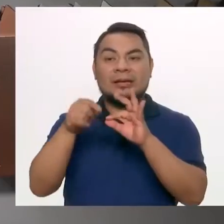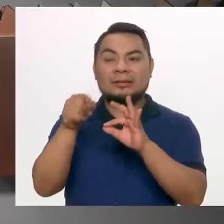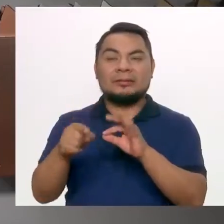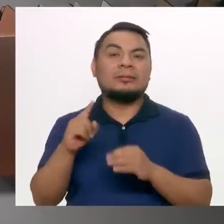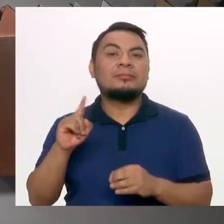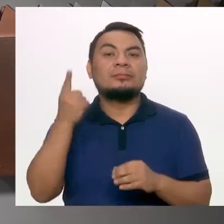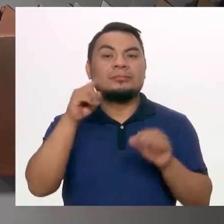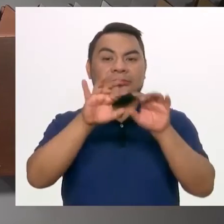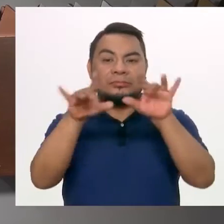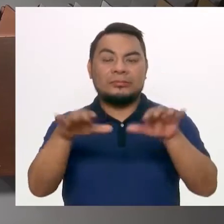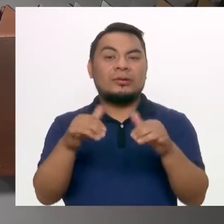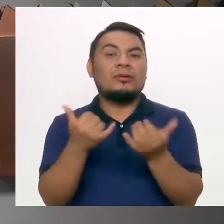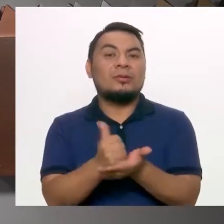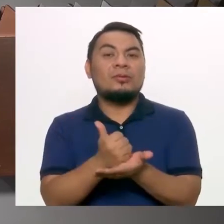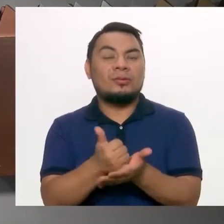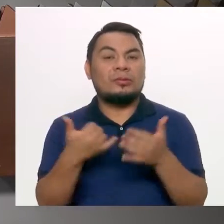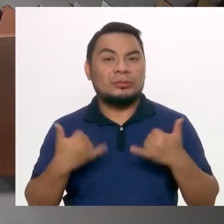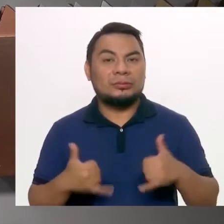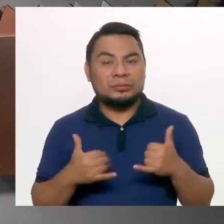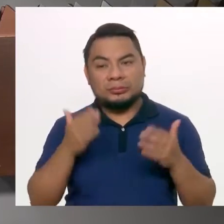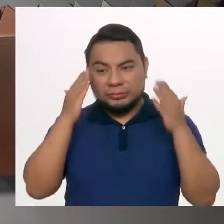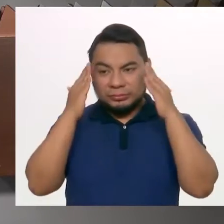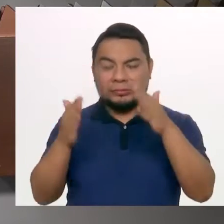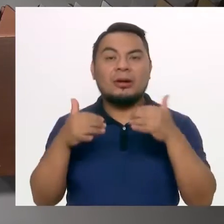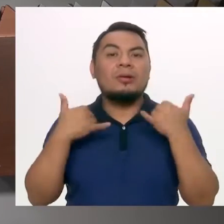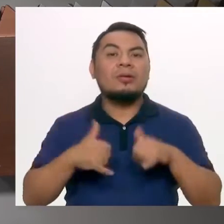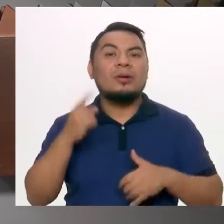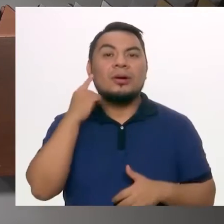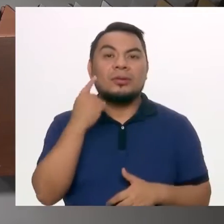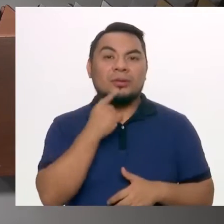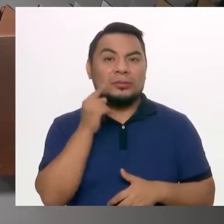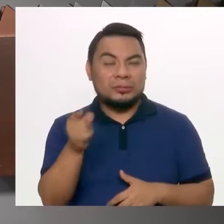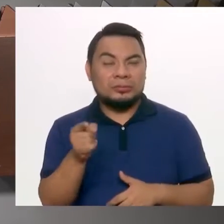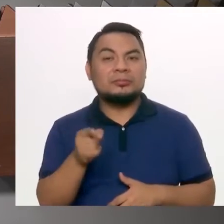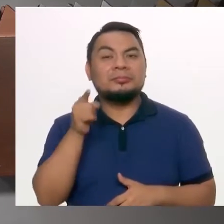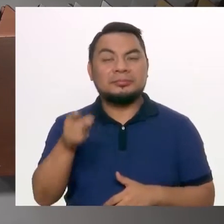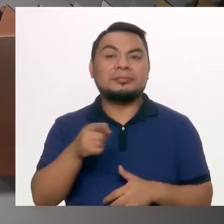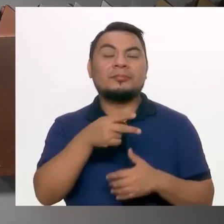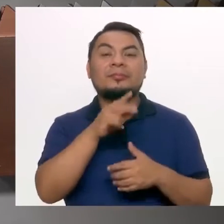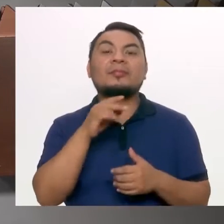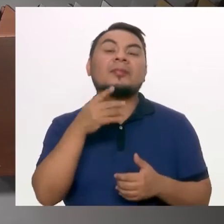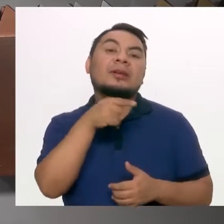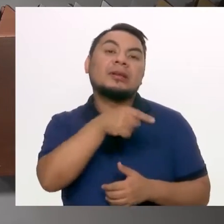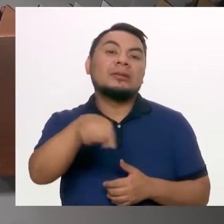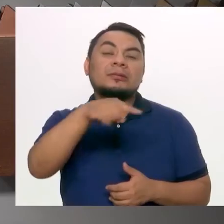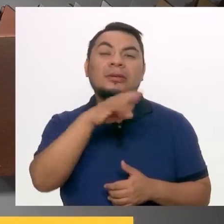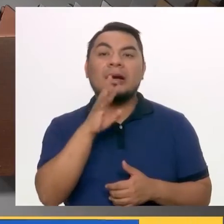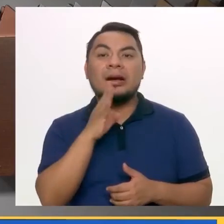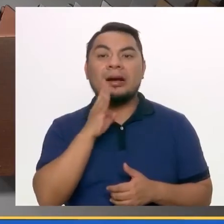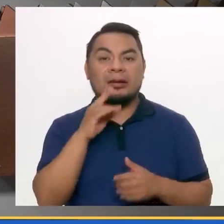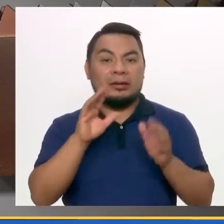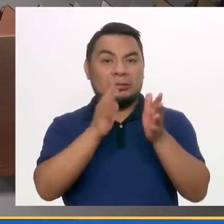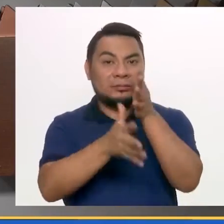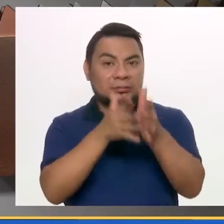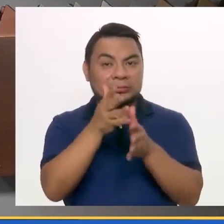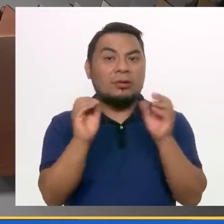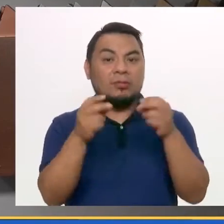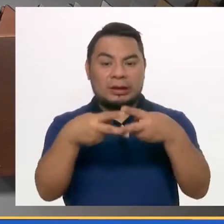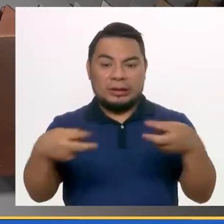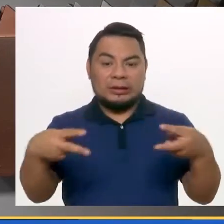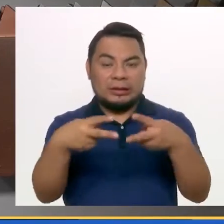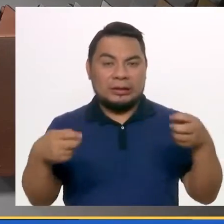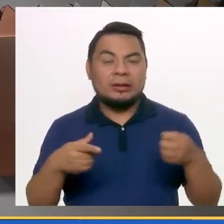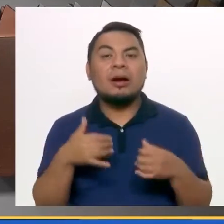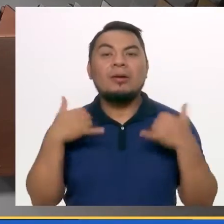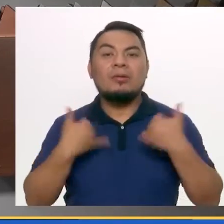Interpreters es el primer bot disponible en una red social dirigida para los gamers, que es Discord, que traduce en lengua de señas y en tiempo real las conversaciones